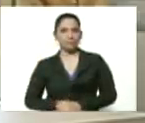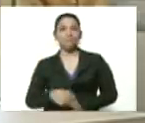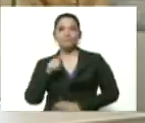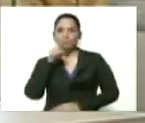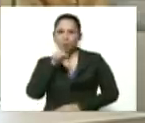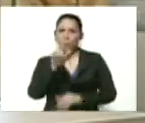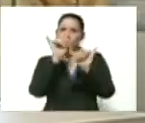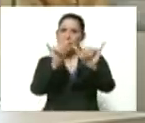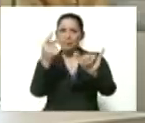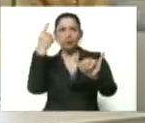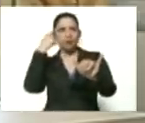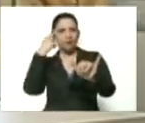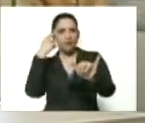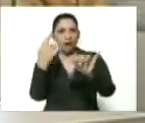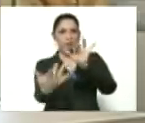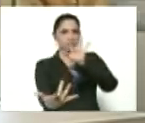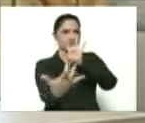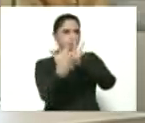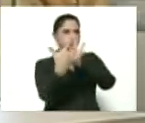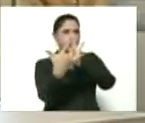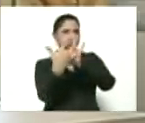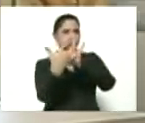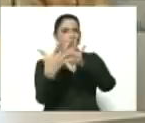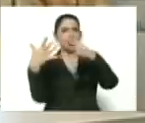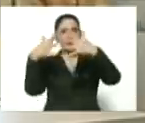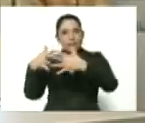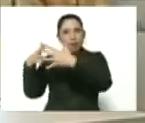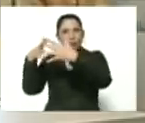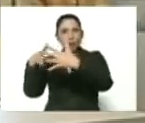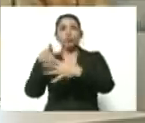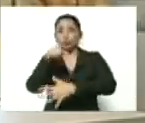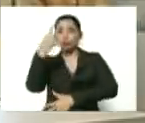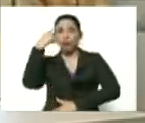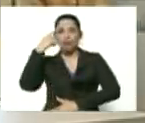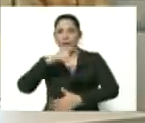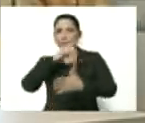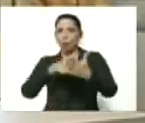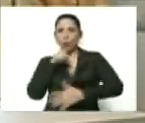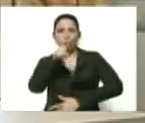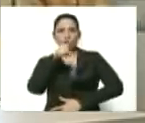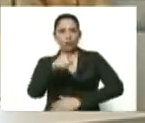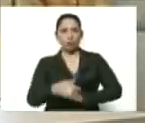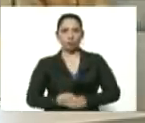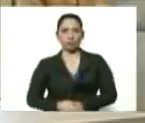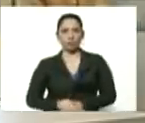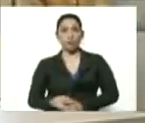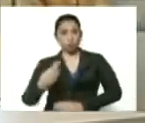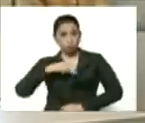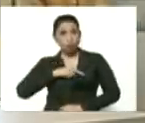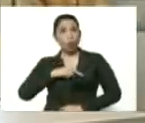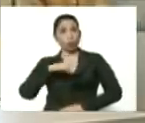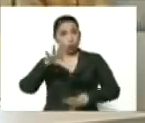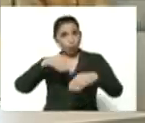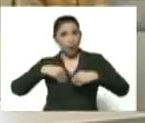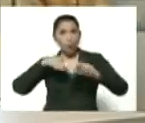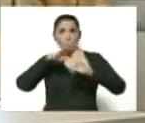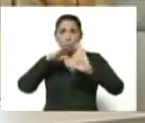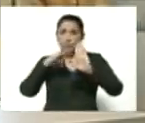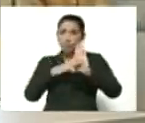lo sabías estás conectado con los gringos y sabías todo es contigo y tomamos las medidas